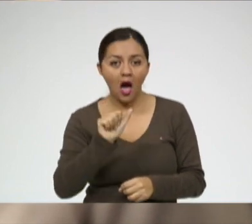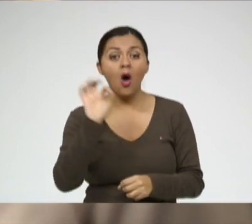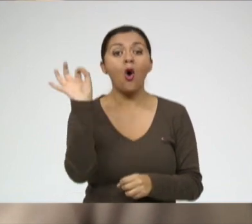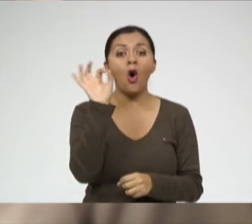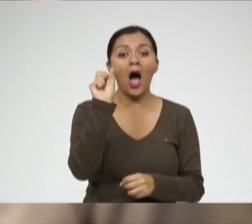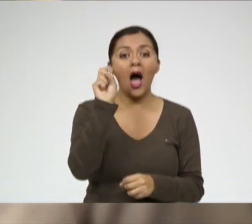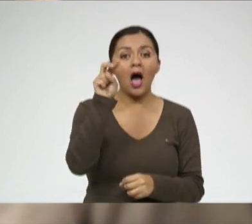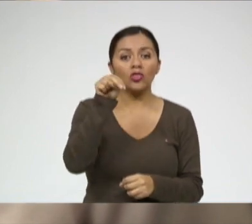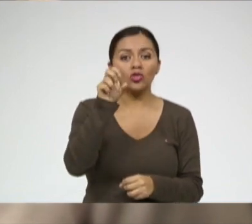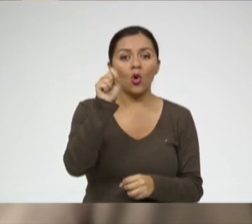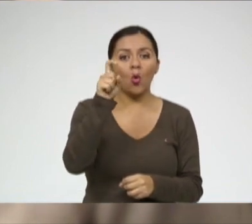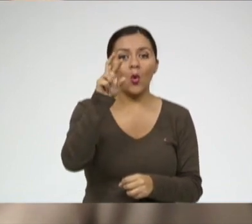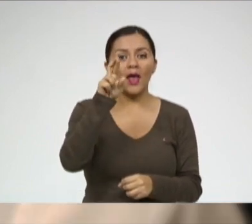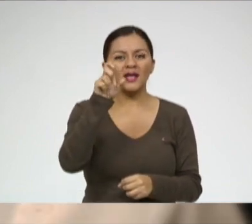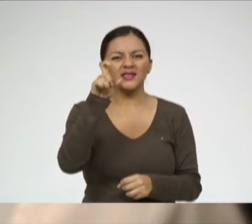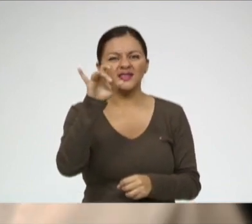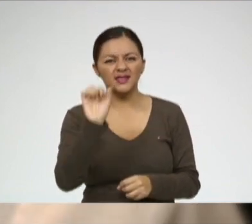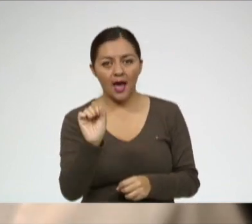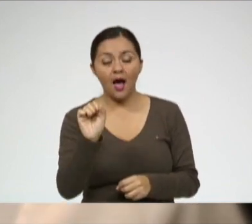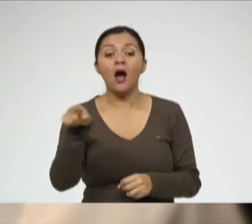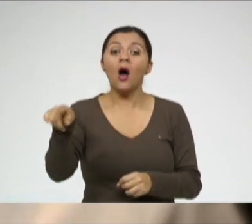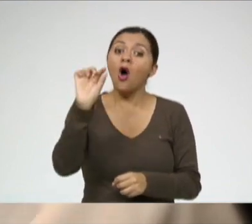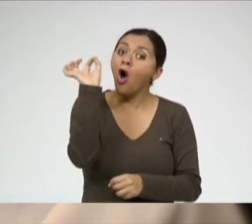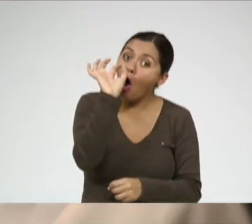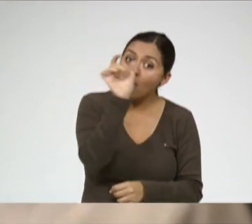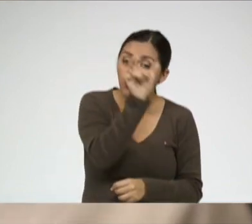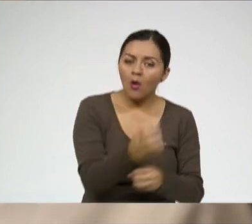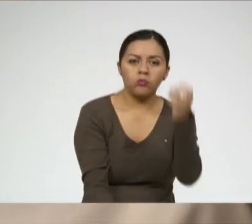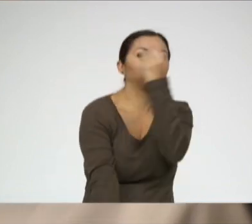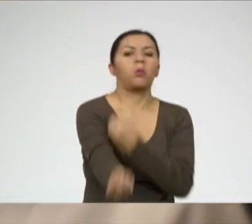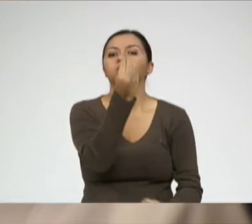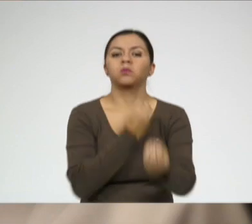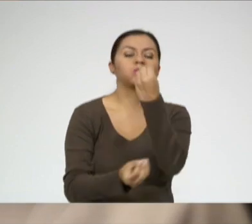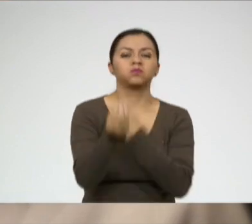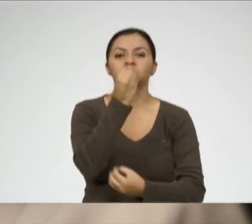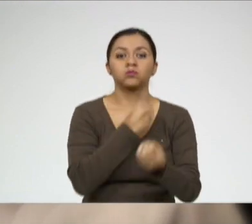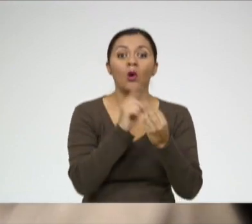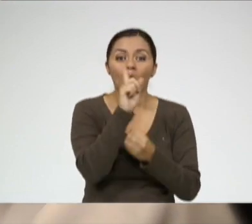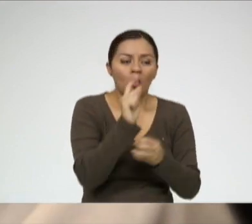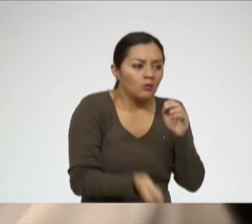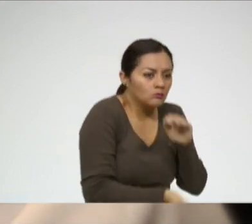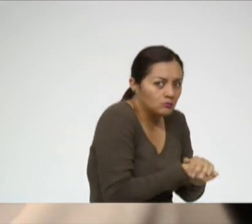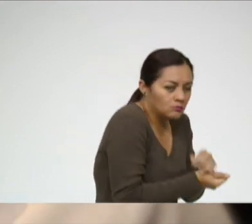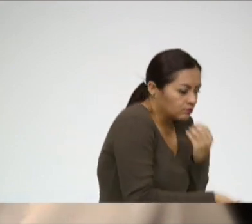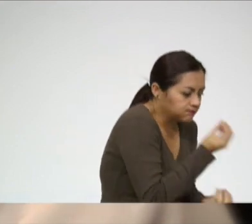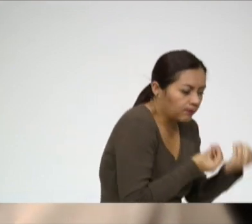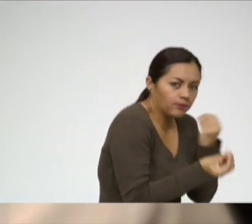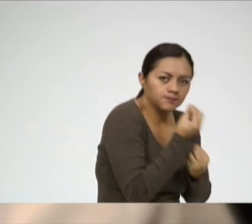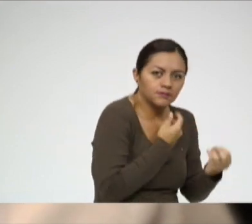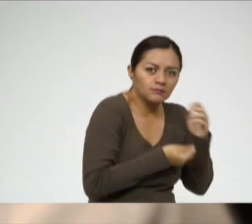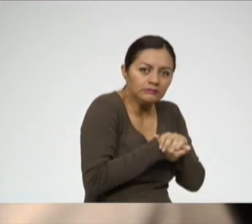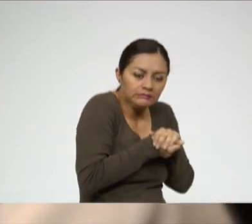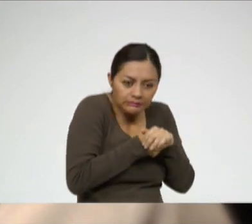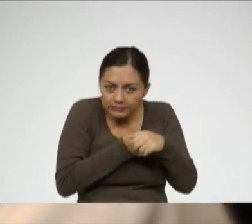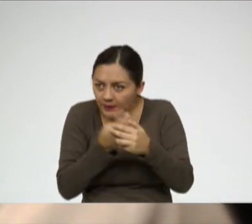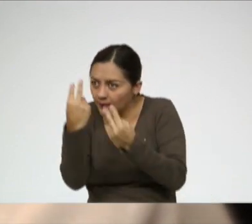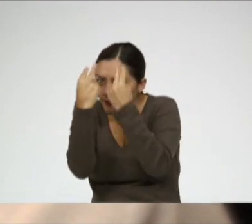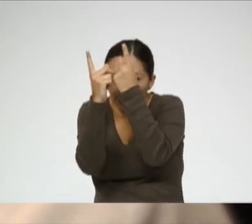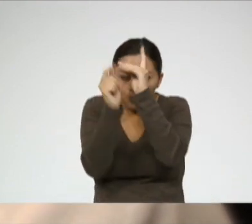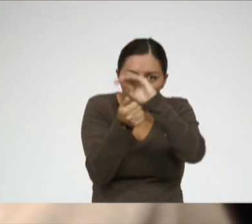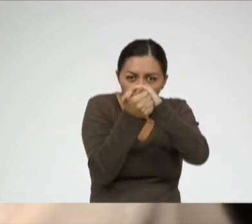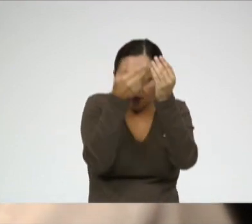que son comedores compulsivos. Son estas personas que incluso se esconden para comer, que comen de manera oculta, que les da